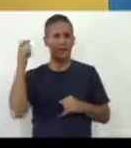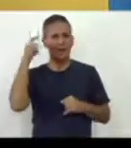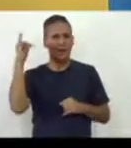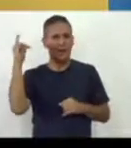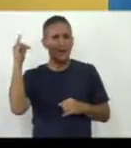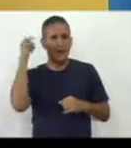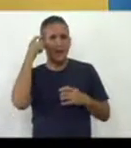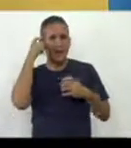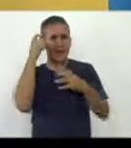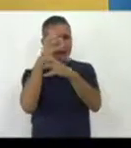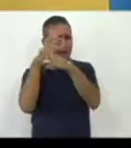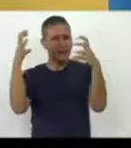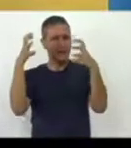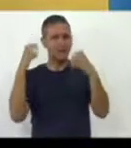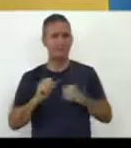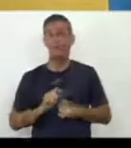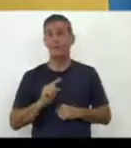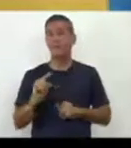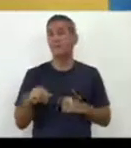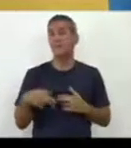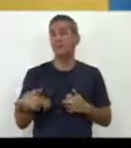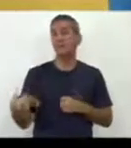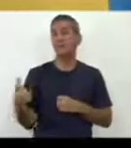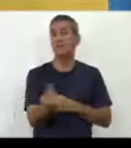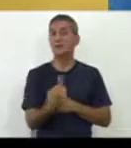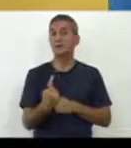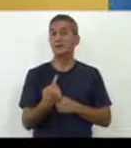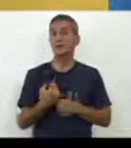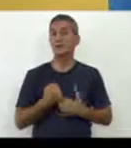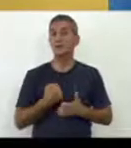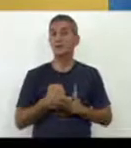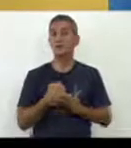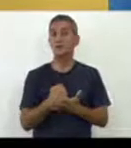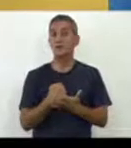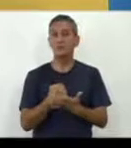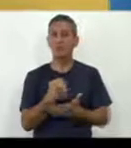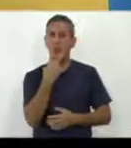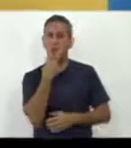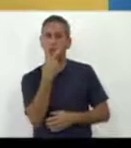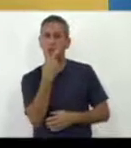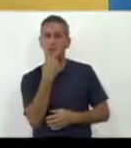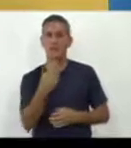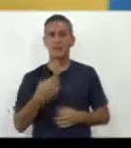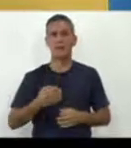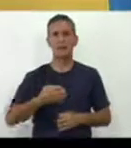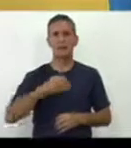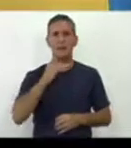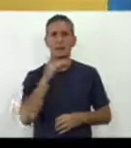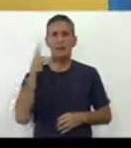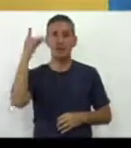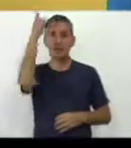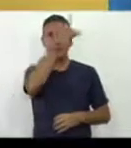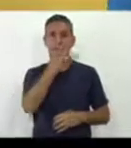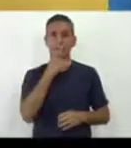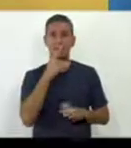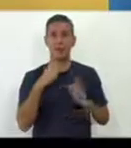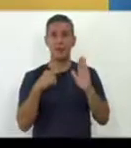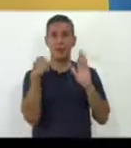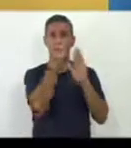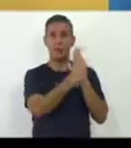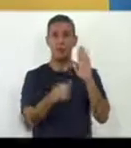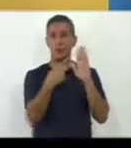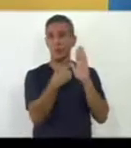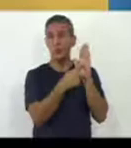Por tanto, si nosotros propiciamos que ellos observen y describan una lámina,